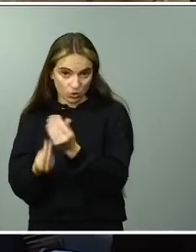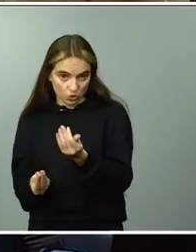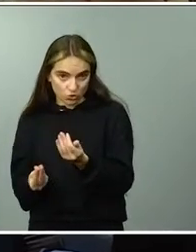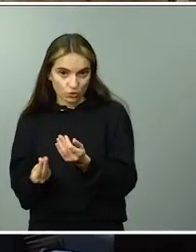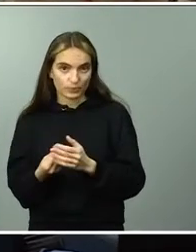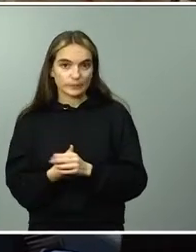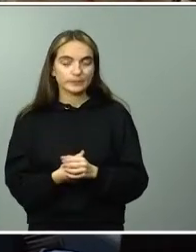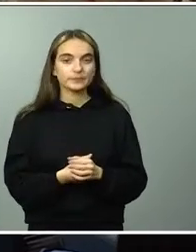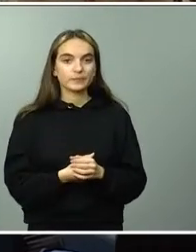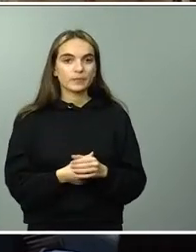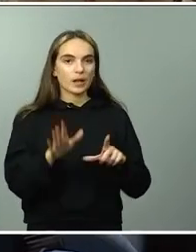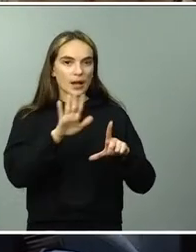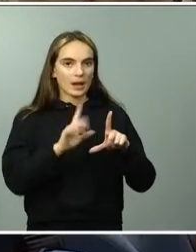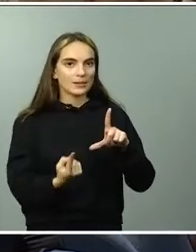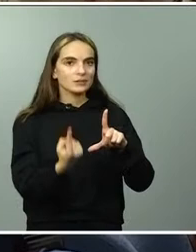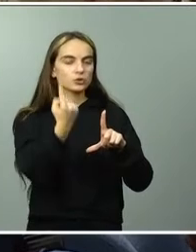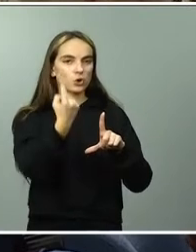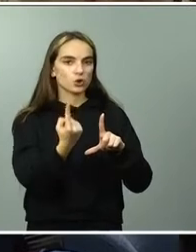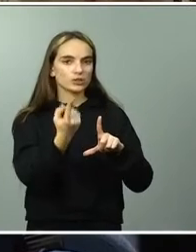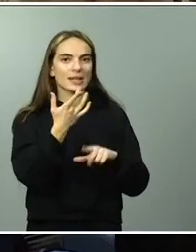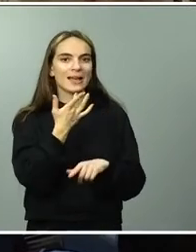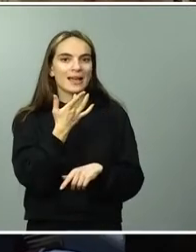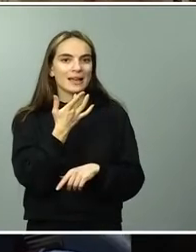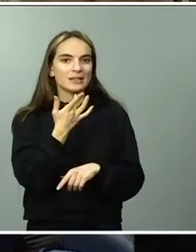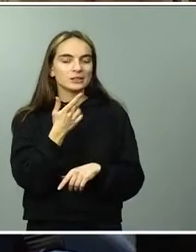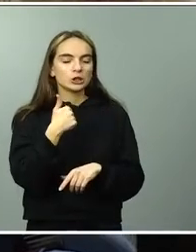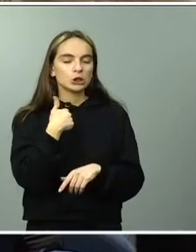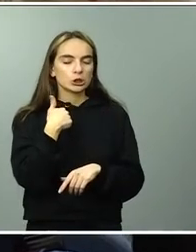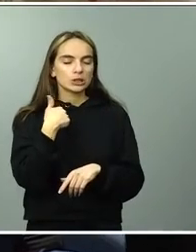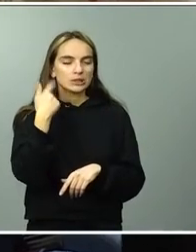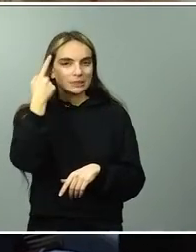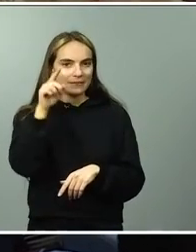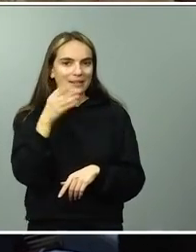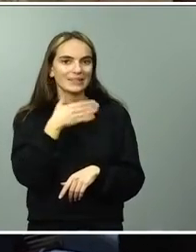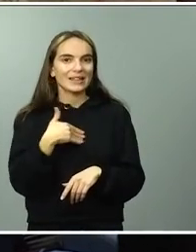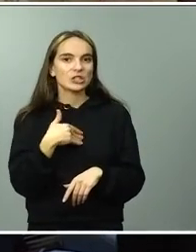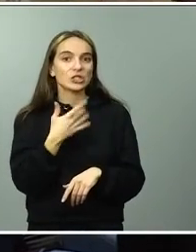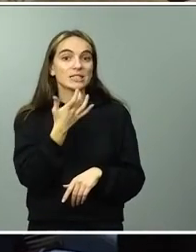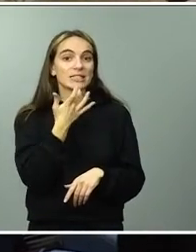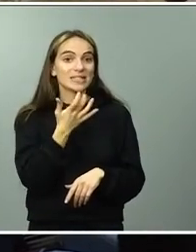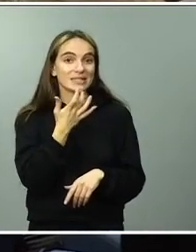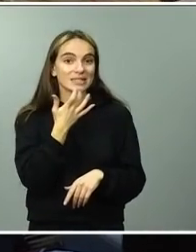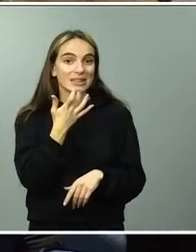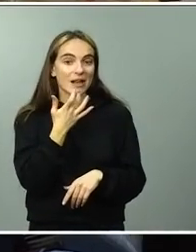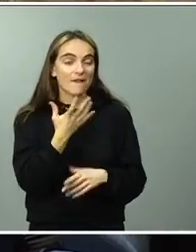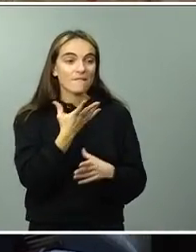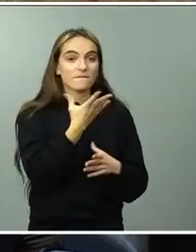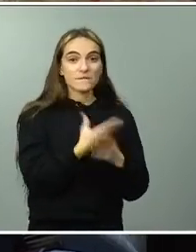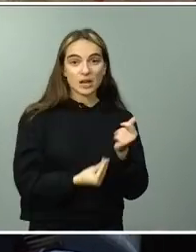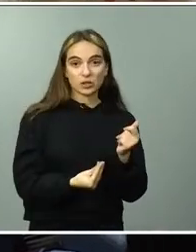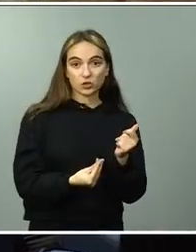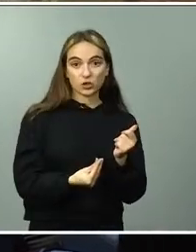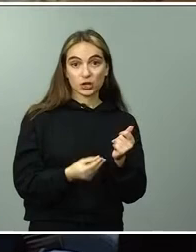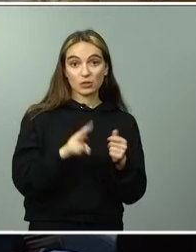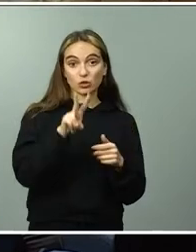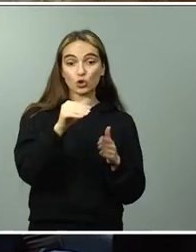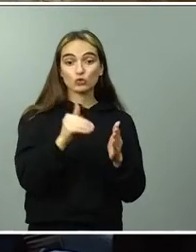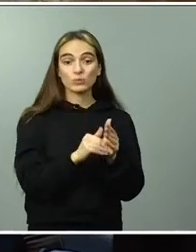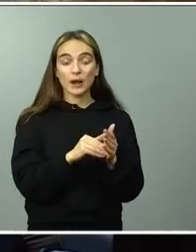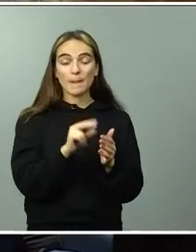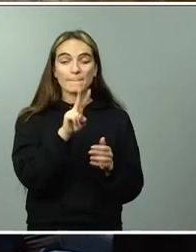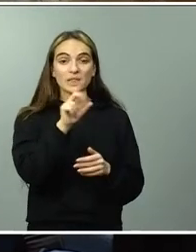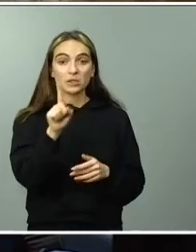me gustaría saber si el motivo de que, si la anomalía se detectó en 2021, por qué no se ha actuado